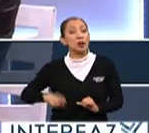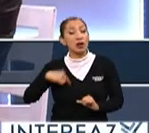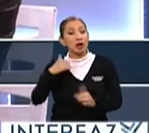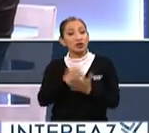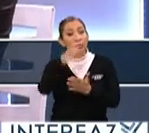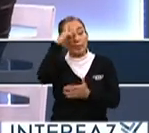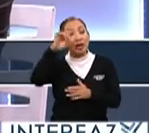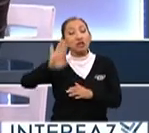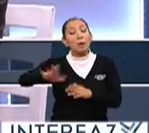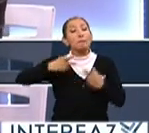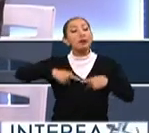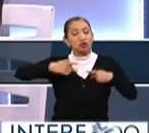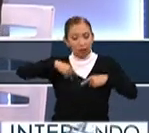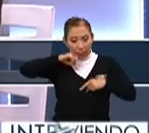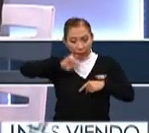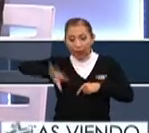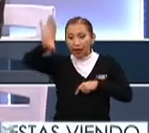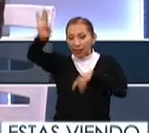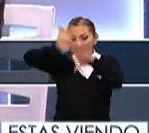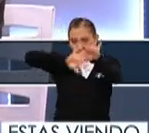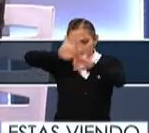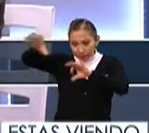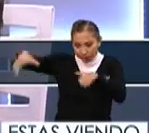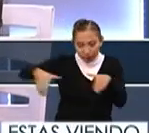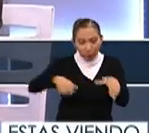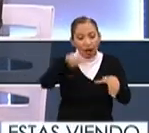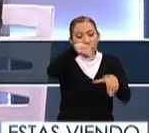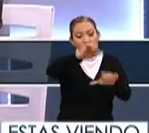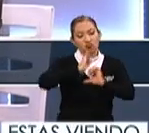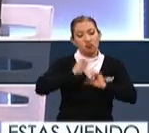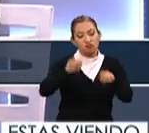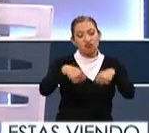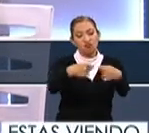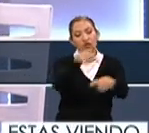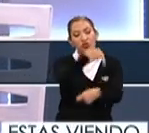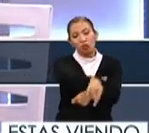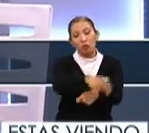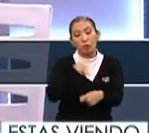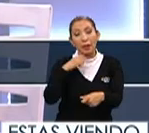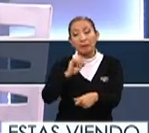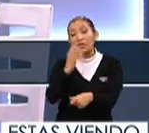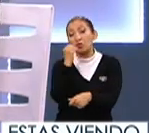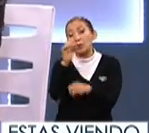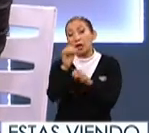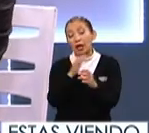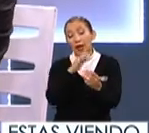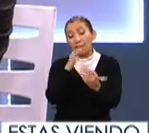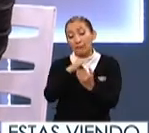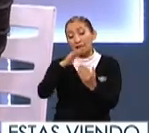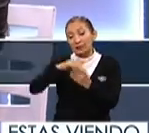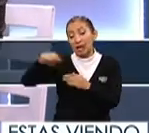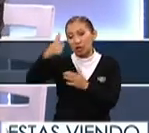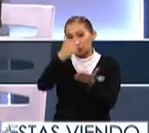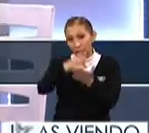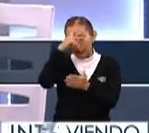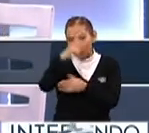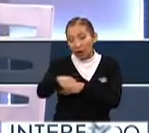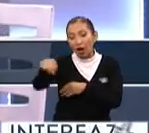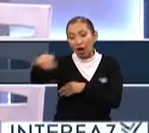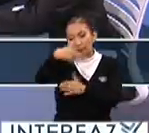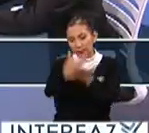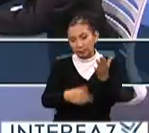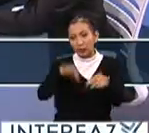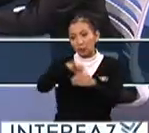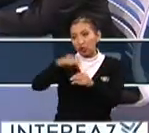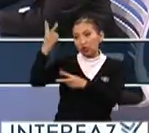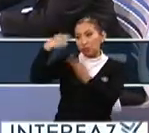locales, sino por ciudadanos que también fueron insaculados para fungir en estas cerca de 29 mesas directivas para el caso de la Ciudad de México que registraran